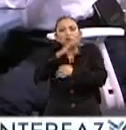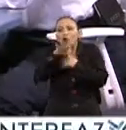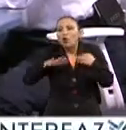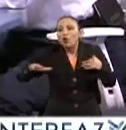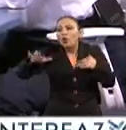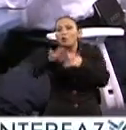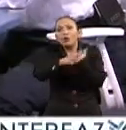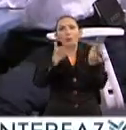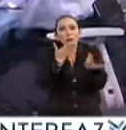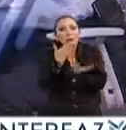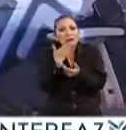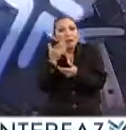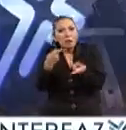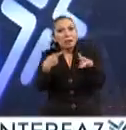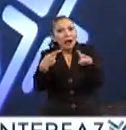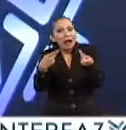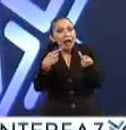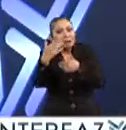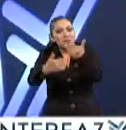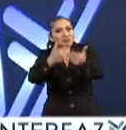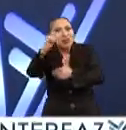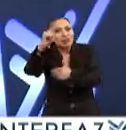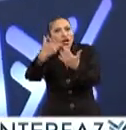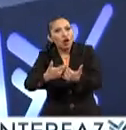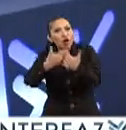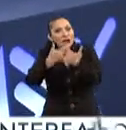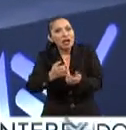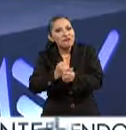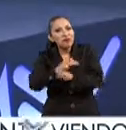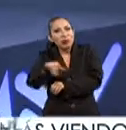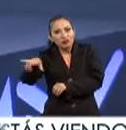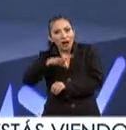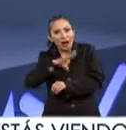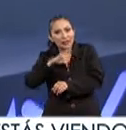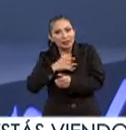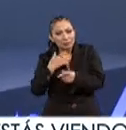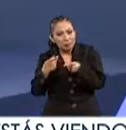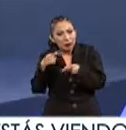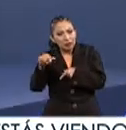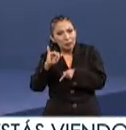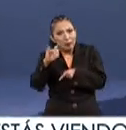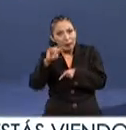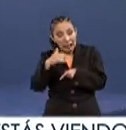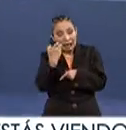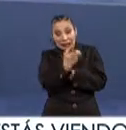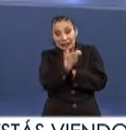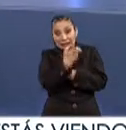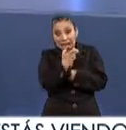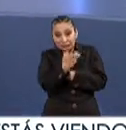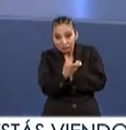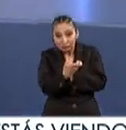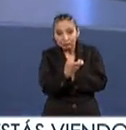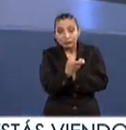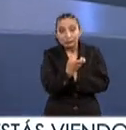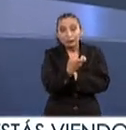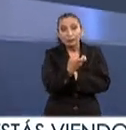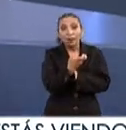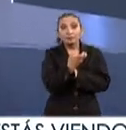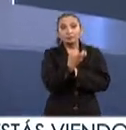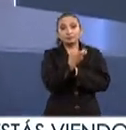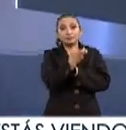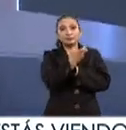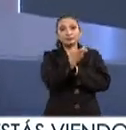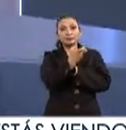todas estas bondades de los avances de tecnologías de información? Y esta es una parte precisamente que